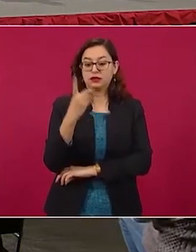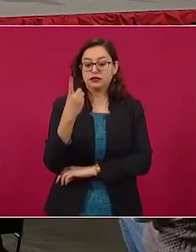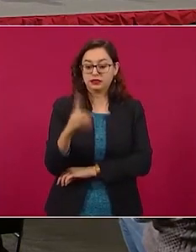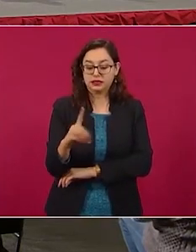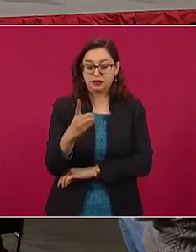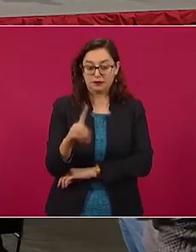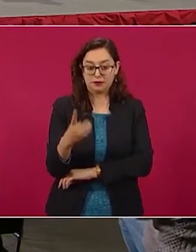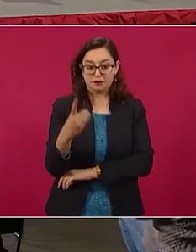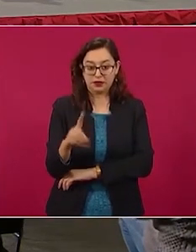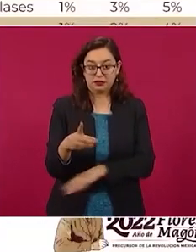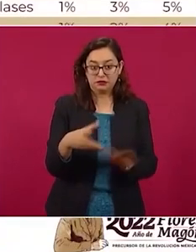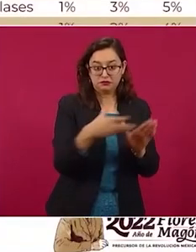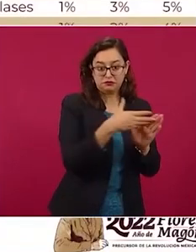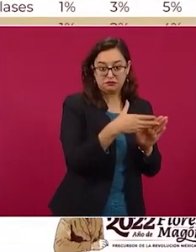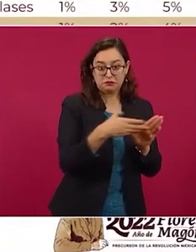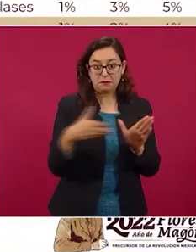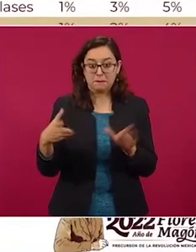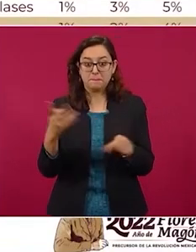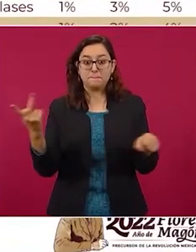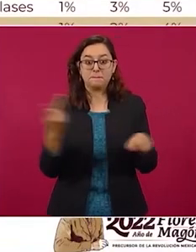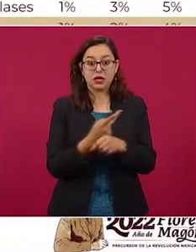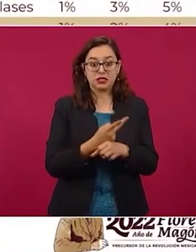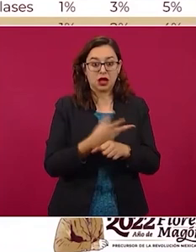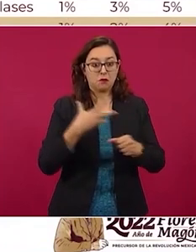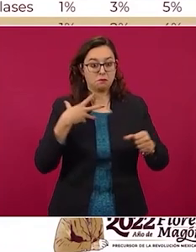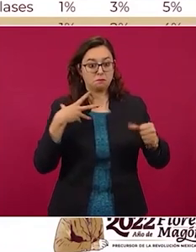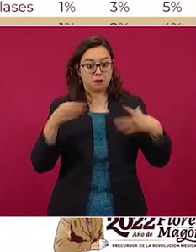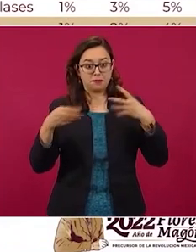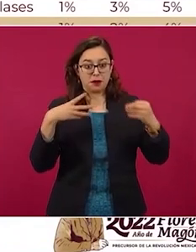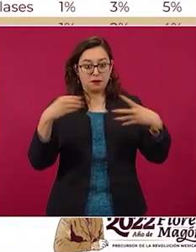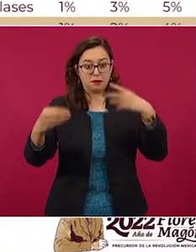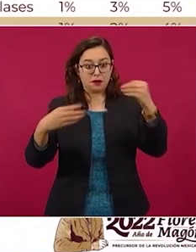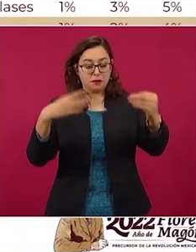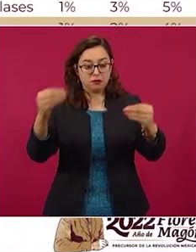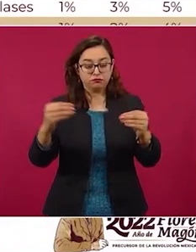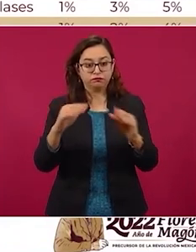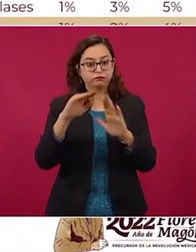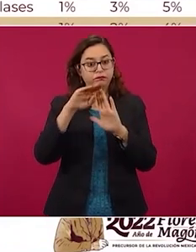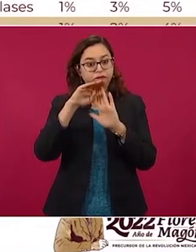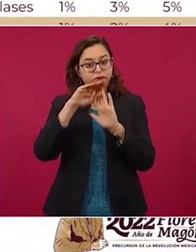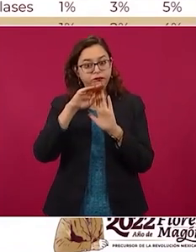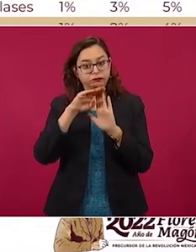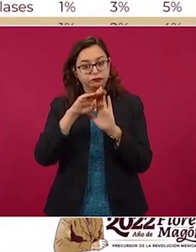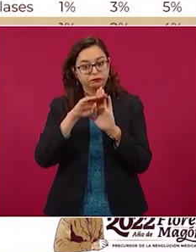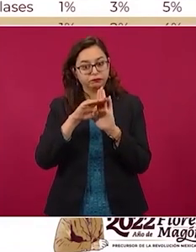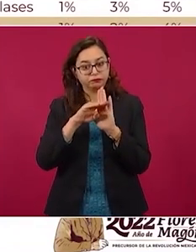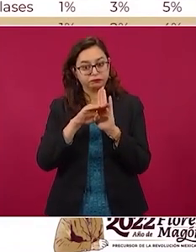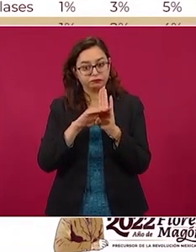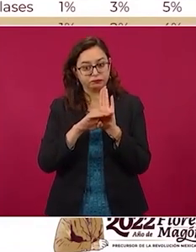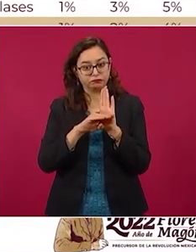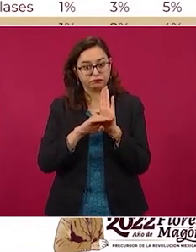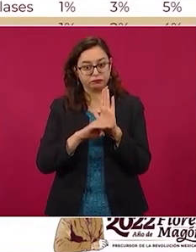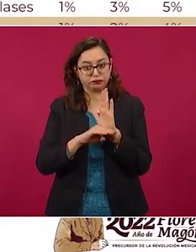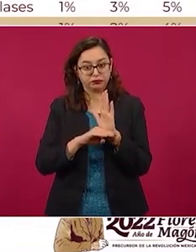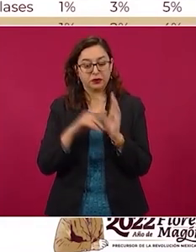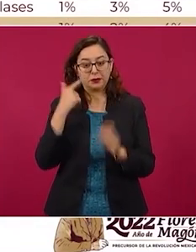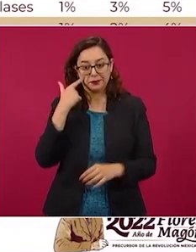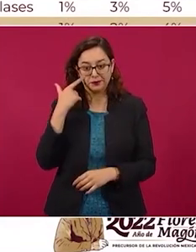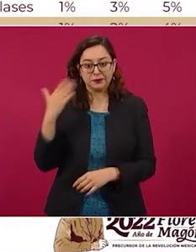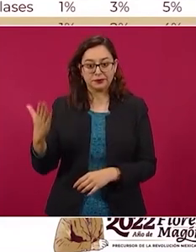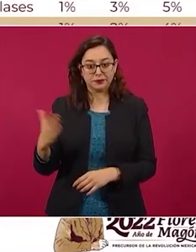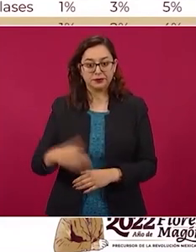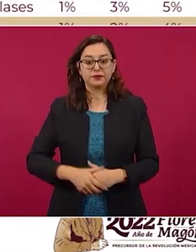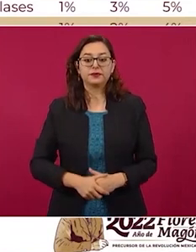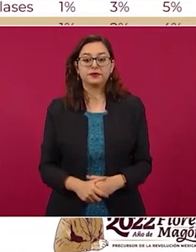diciembre inclusive, fue bajando el número de contagios en niños, niñas y adolescentes, conforme se reducía la epidemia.